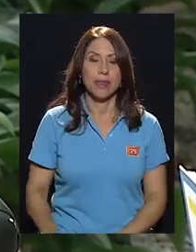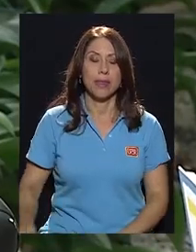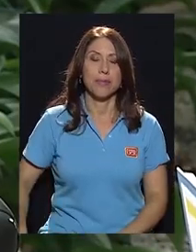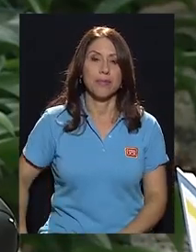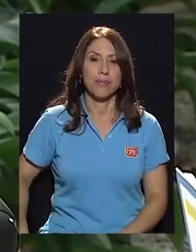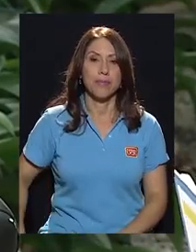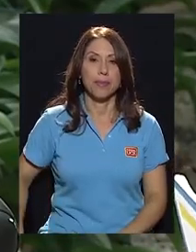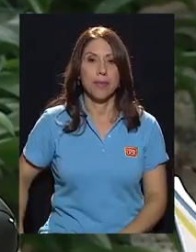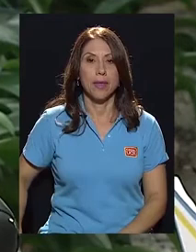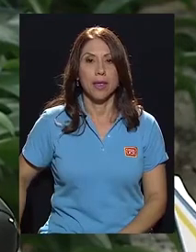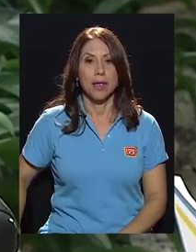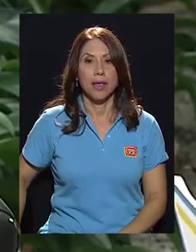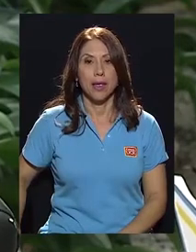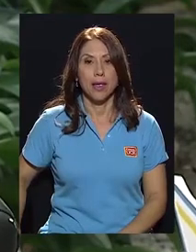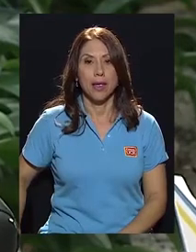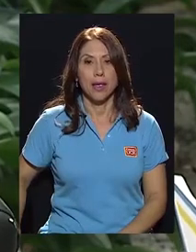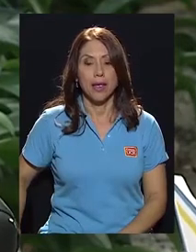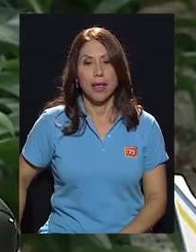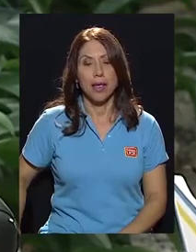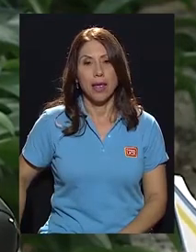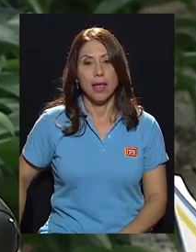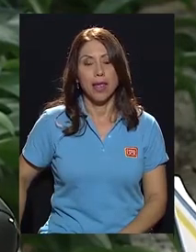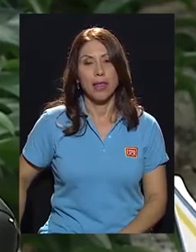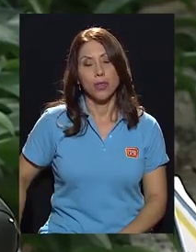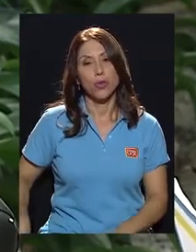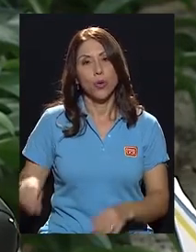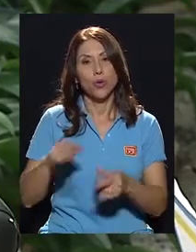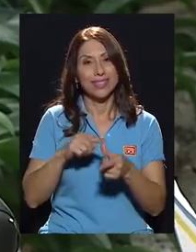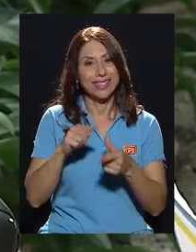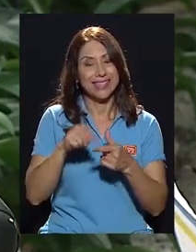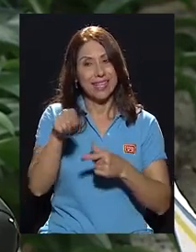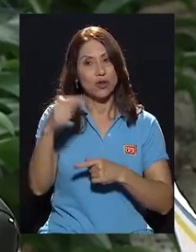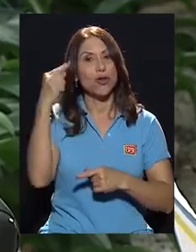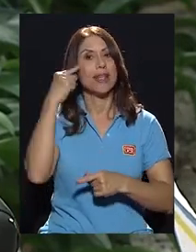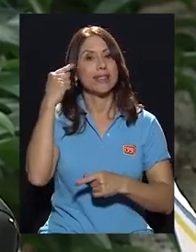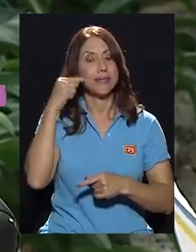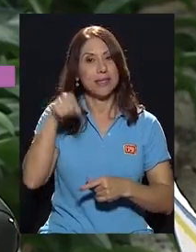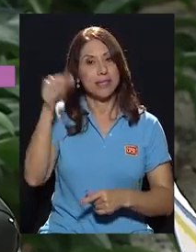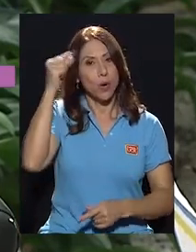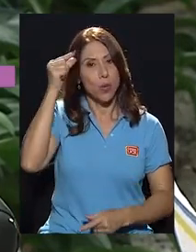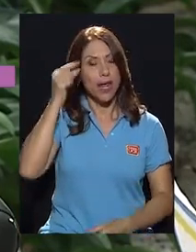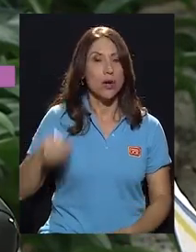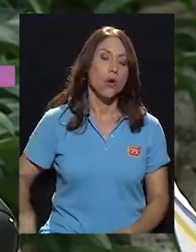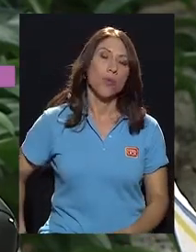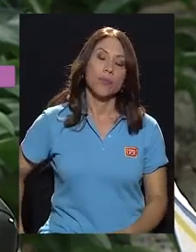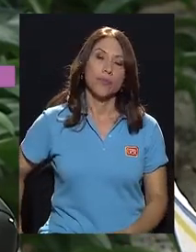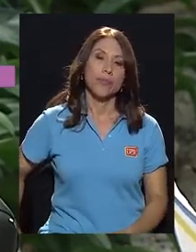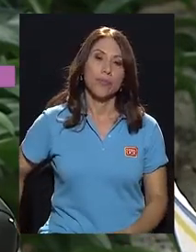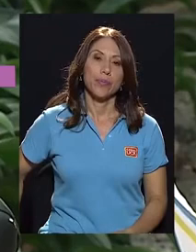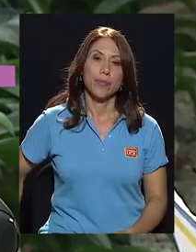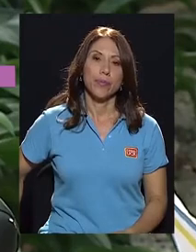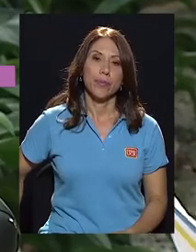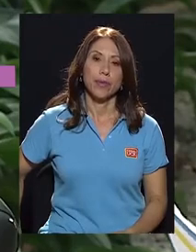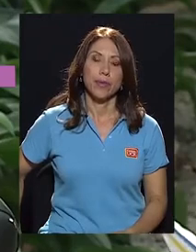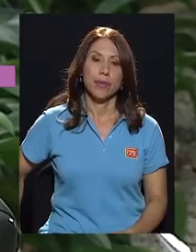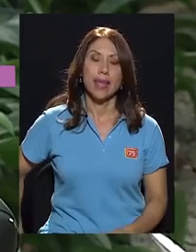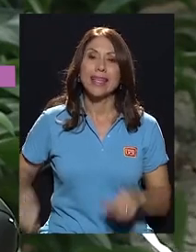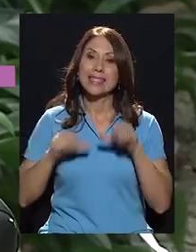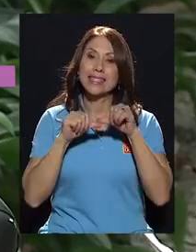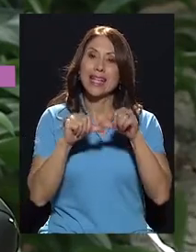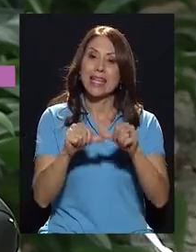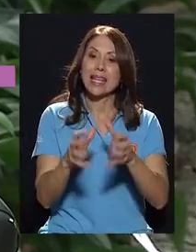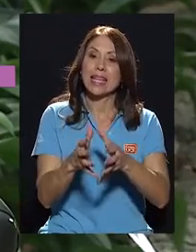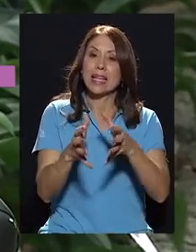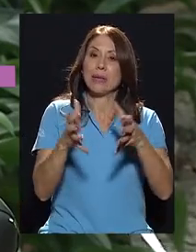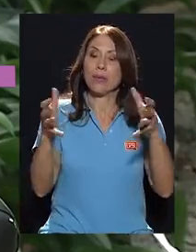Entonces, esa es la apuesta de este gobierno. Seguir incrementando y fortaleciendo la atención de los